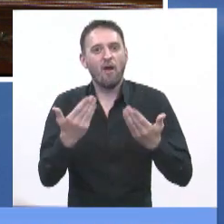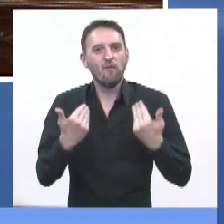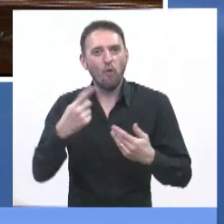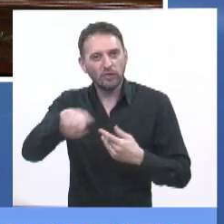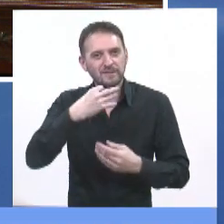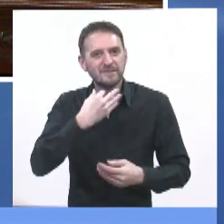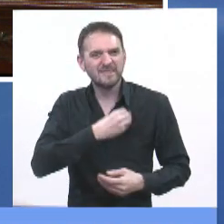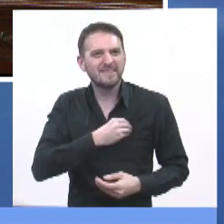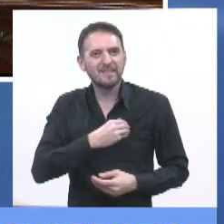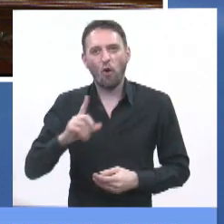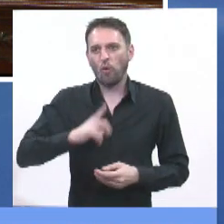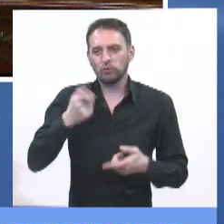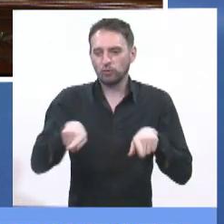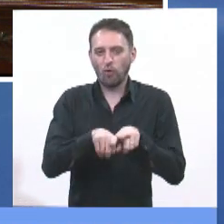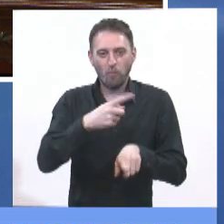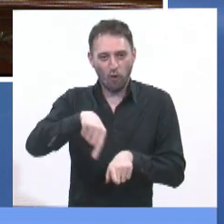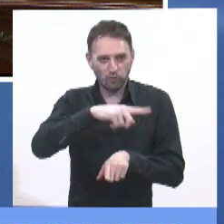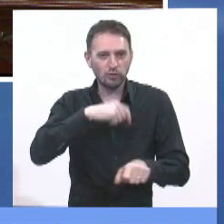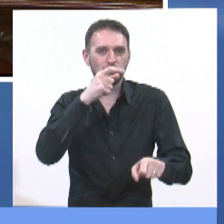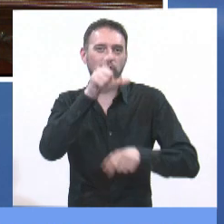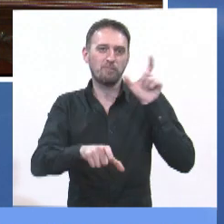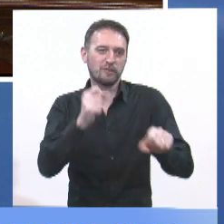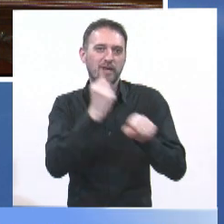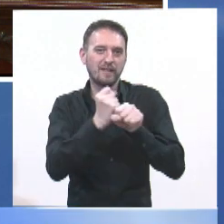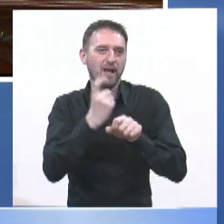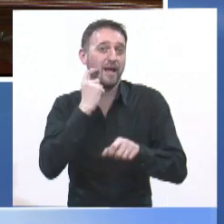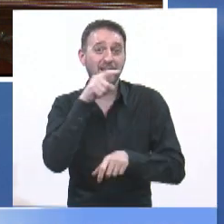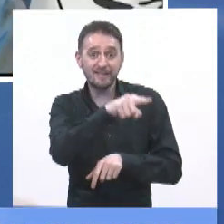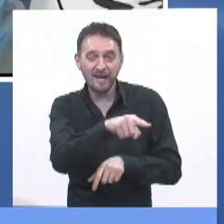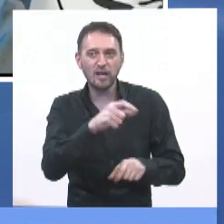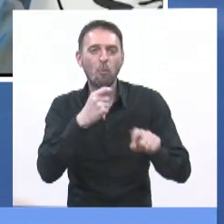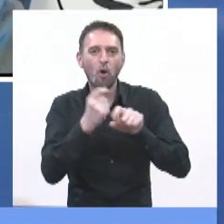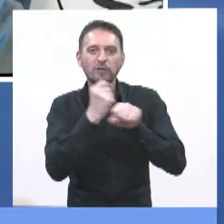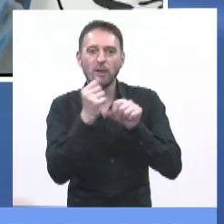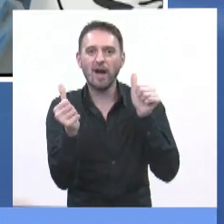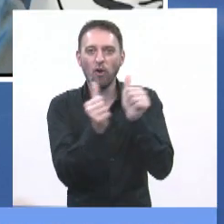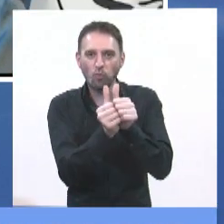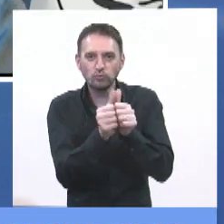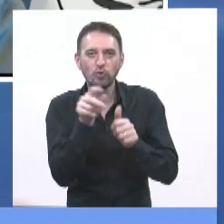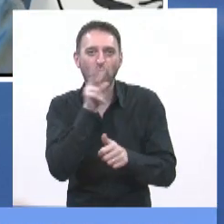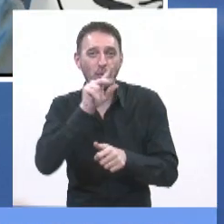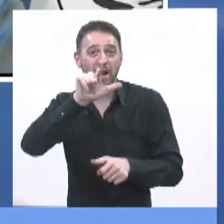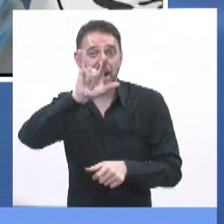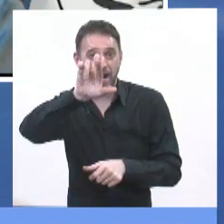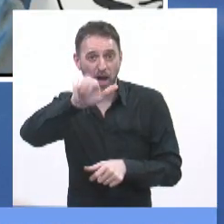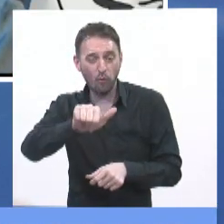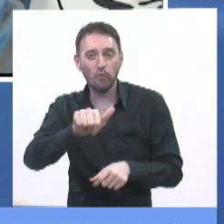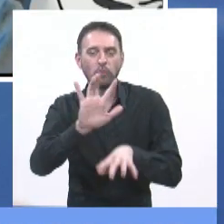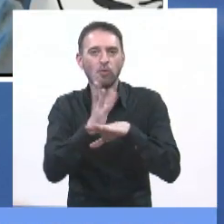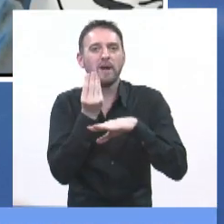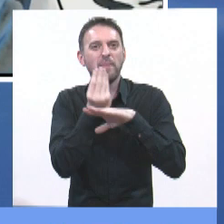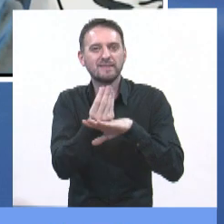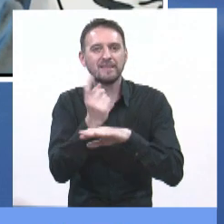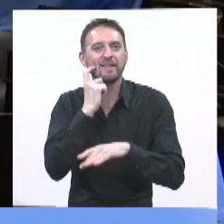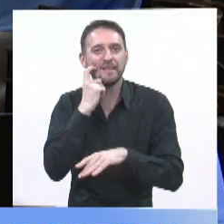deben sentir orgullosos, como nos sentimos todos los concordiencias, los intrerrianos, por haber tenido a Laura Cresto, representante de Entre